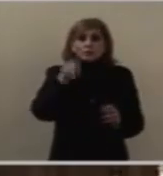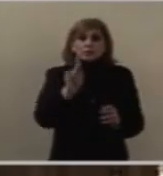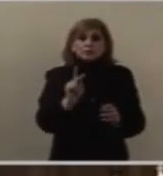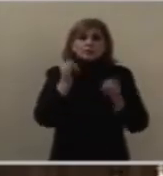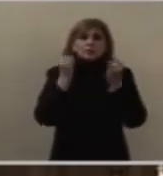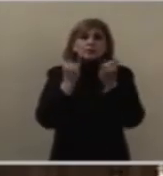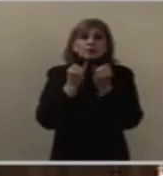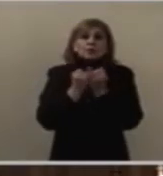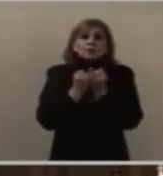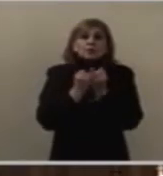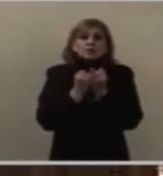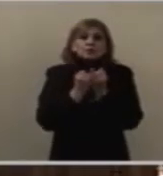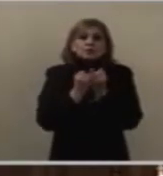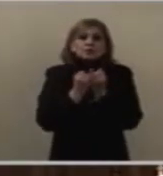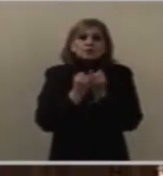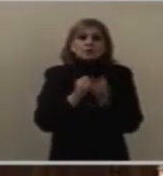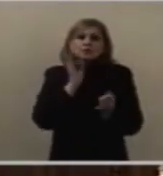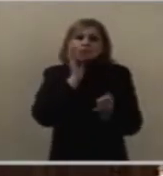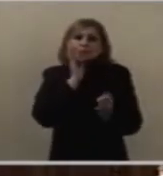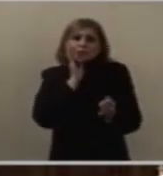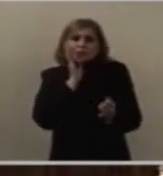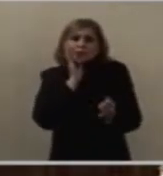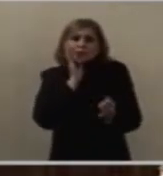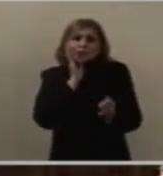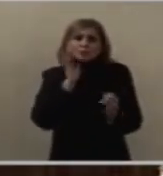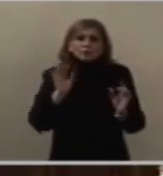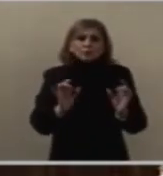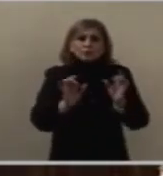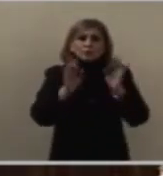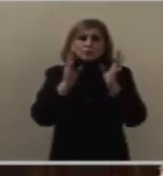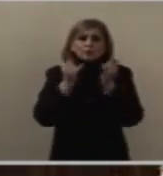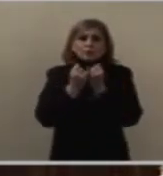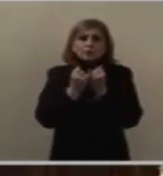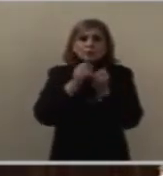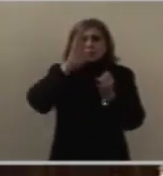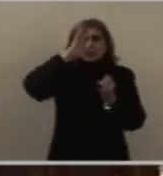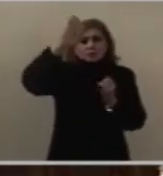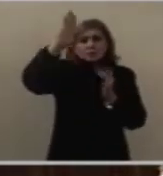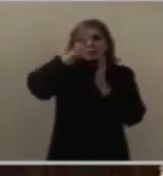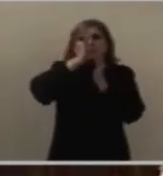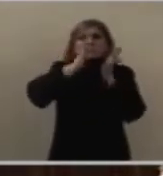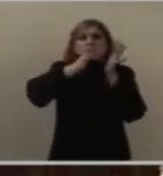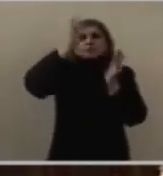en un segundo momento, nuestro Señor Jesucristo,